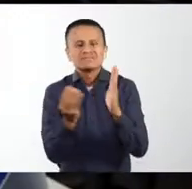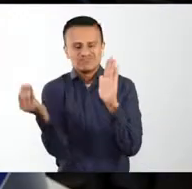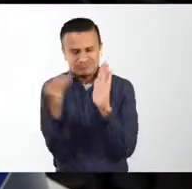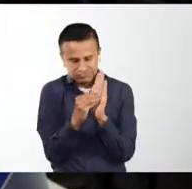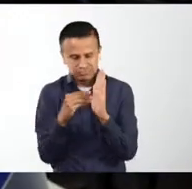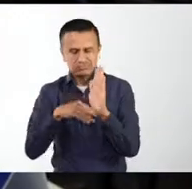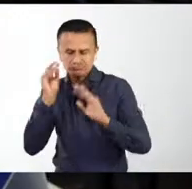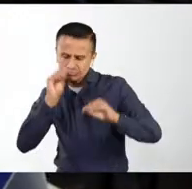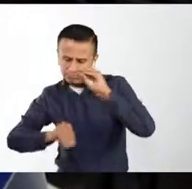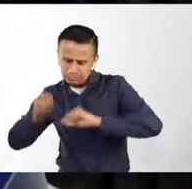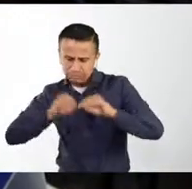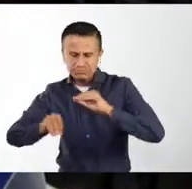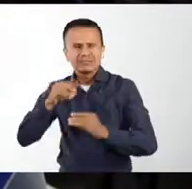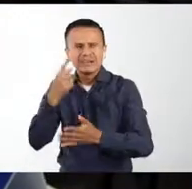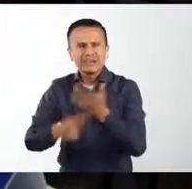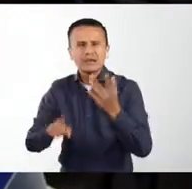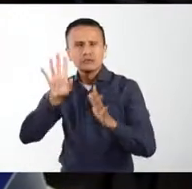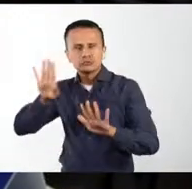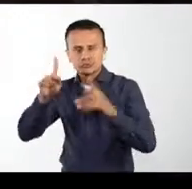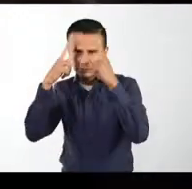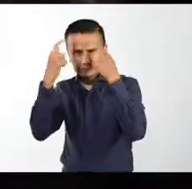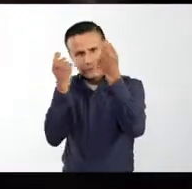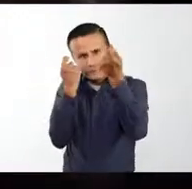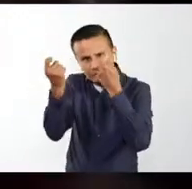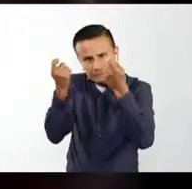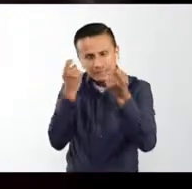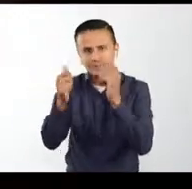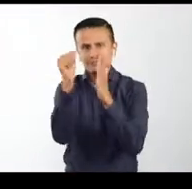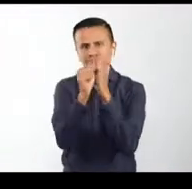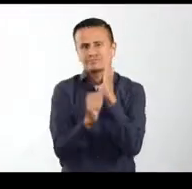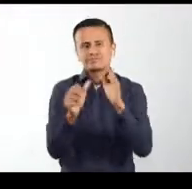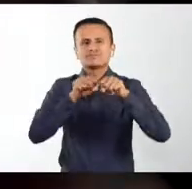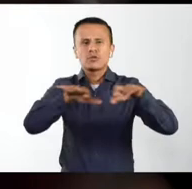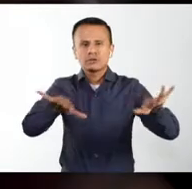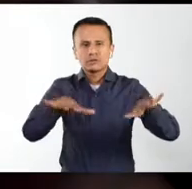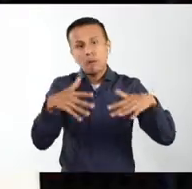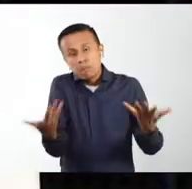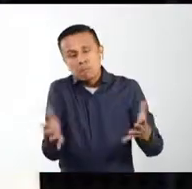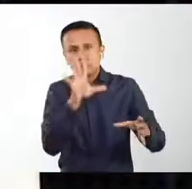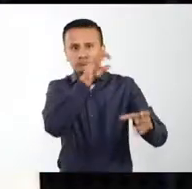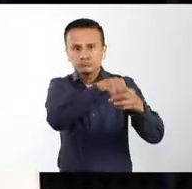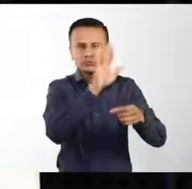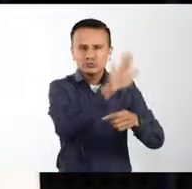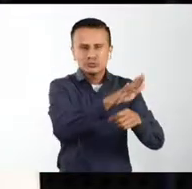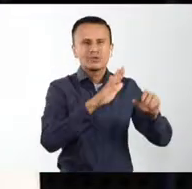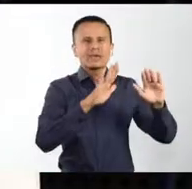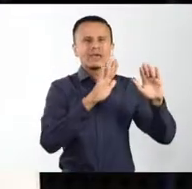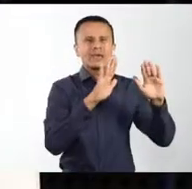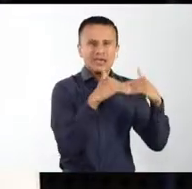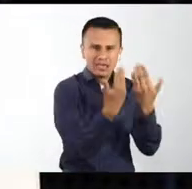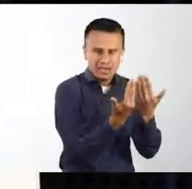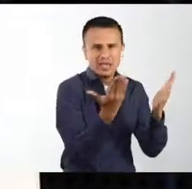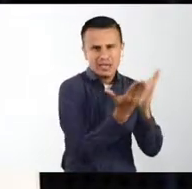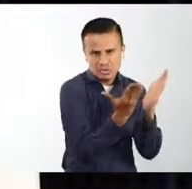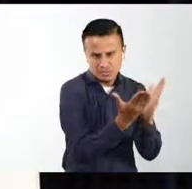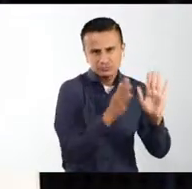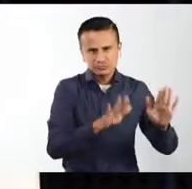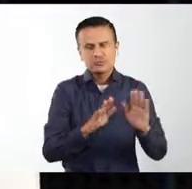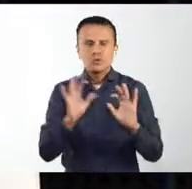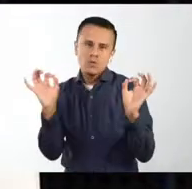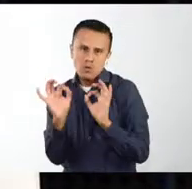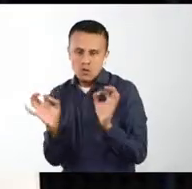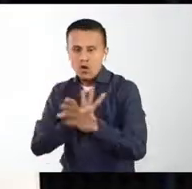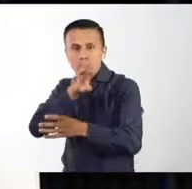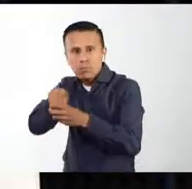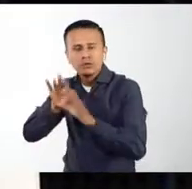y estrategias son elaborados sobre el nivel de educación, sobre la salud y sobre el